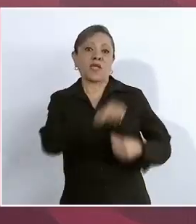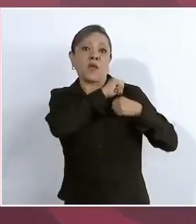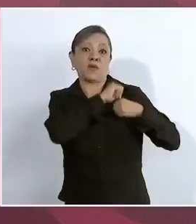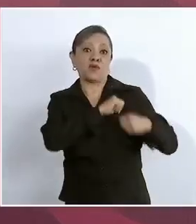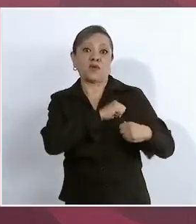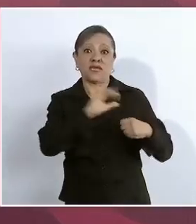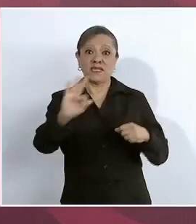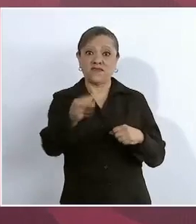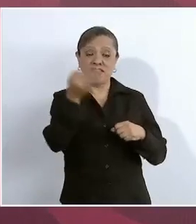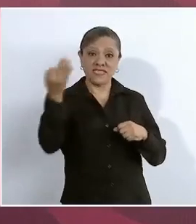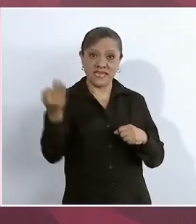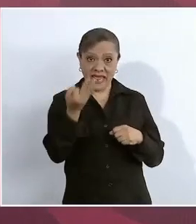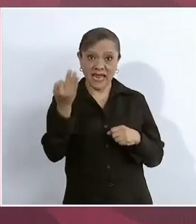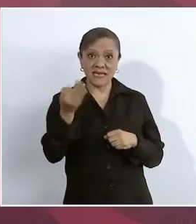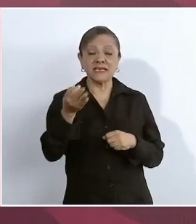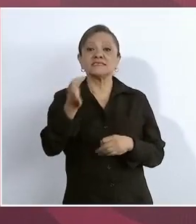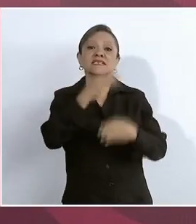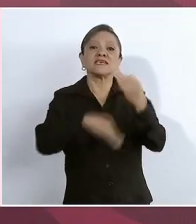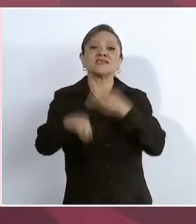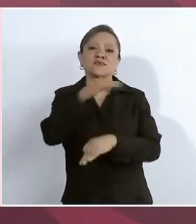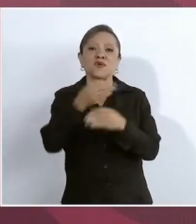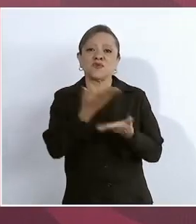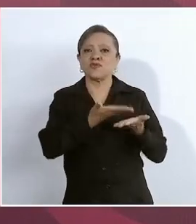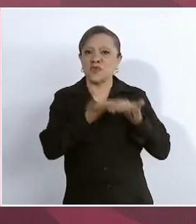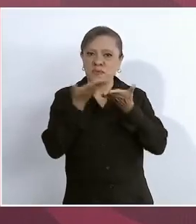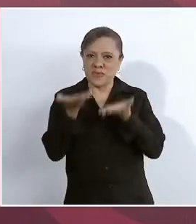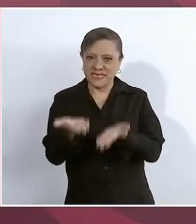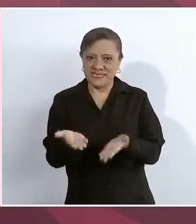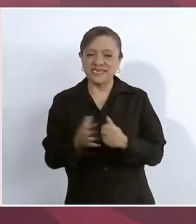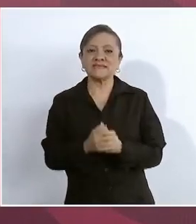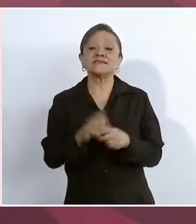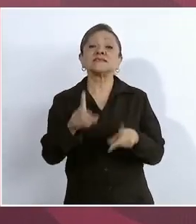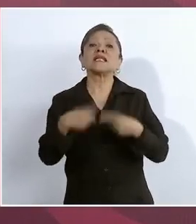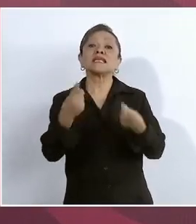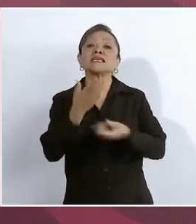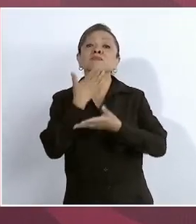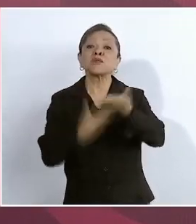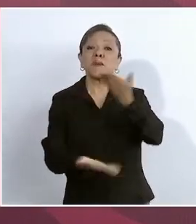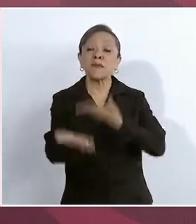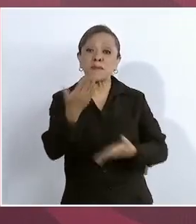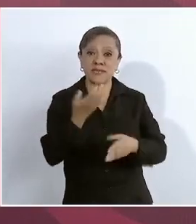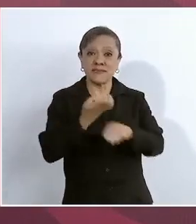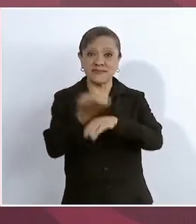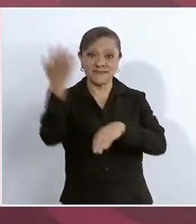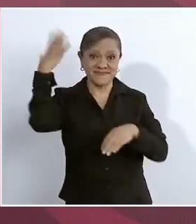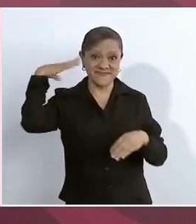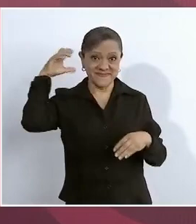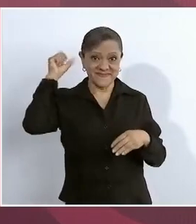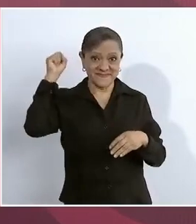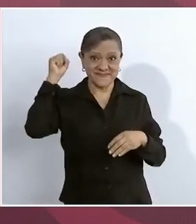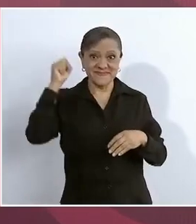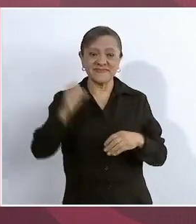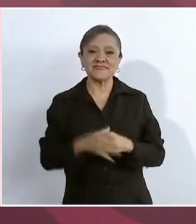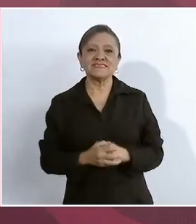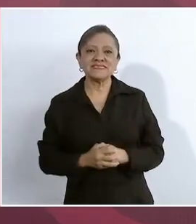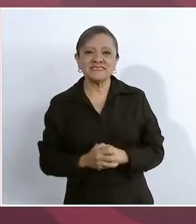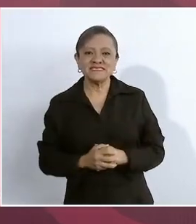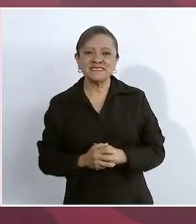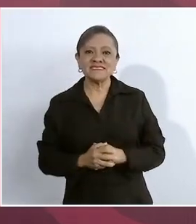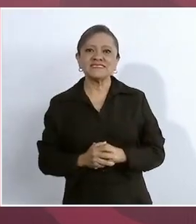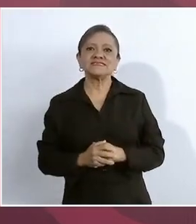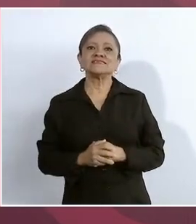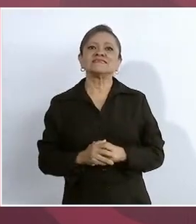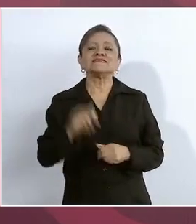municipales, civiles y militares aquí presentes. Le damos la cordial bienvenida al Estado de Anfitrión del Mundo. Por vez más